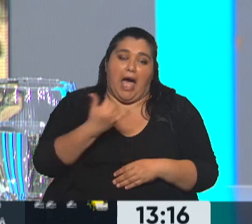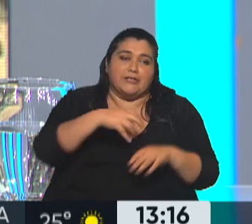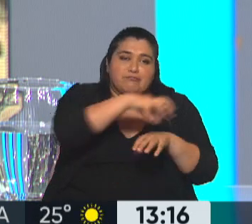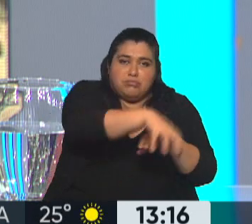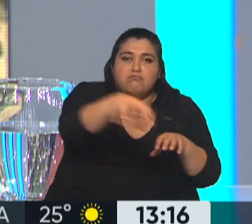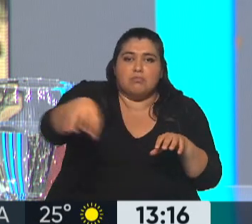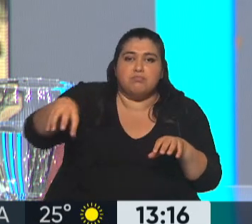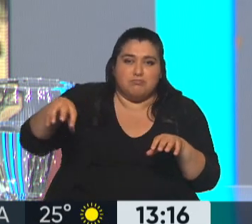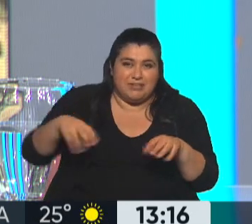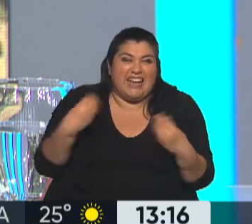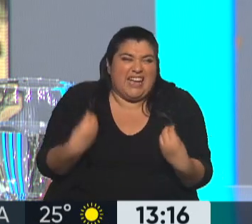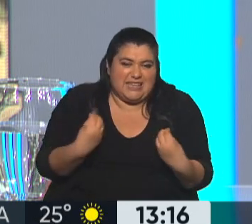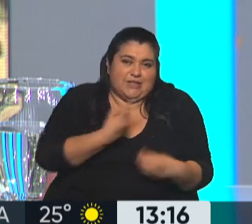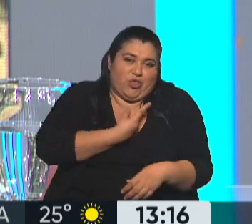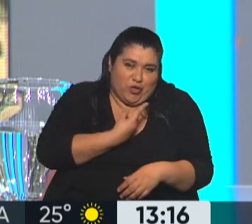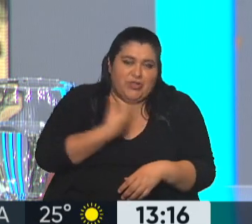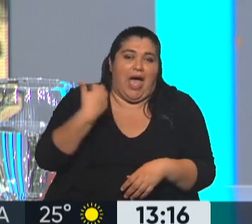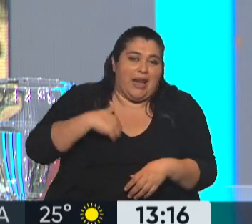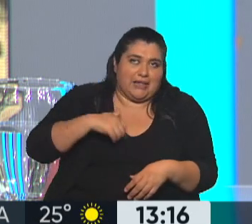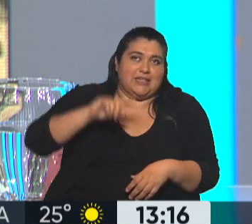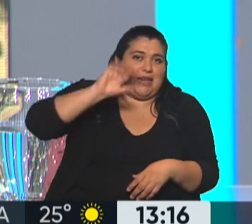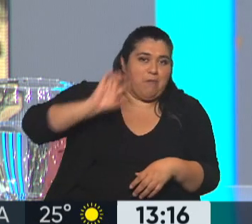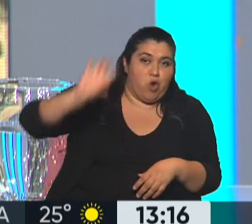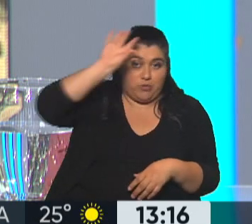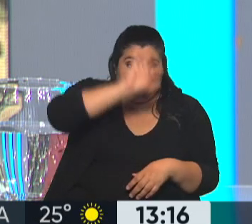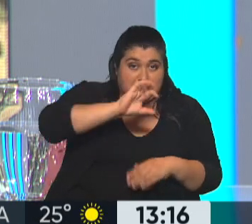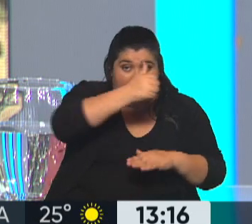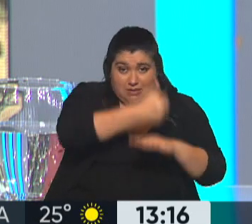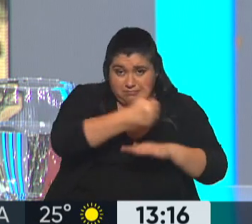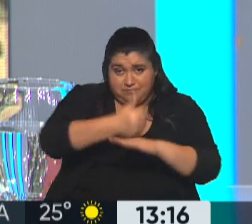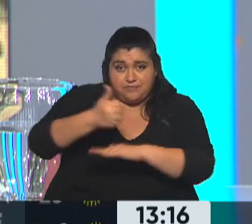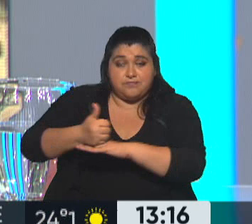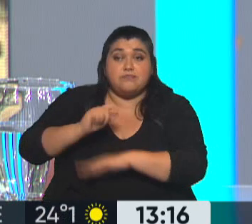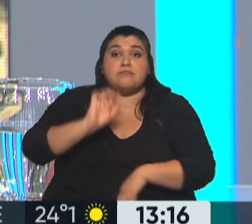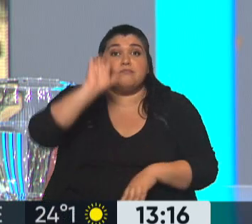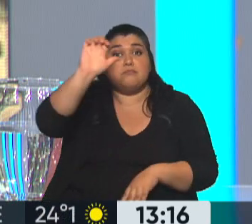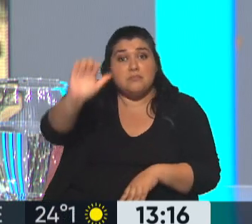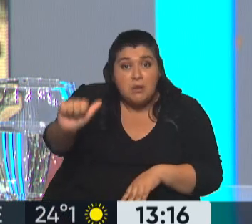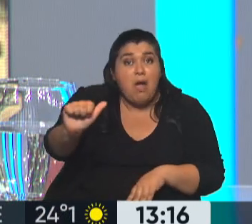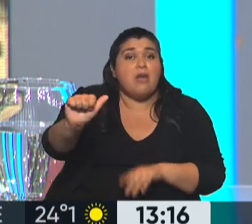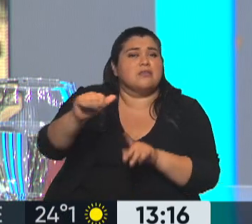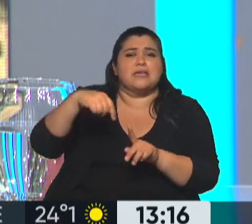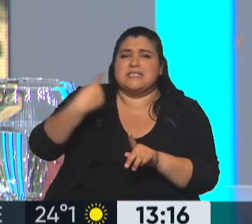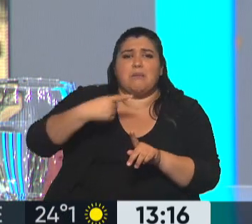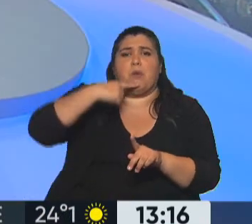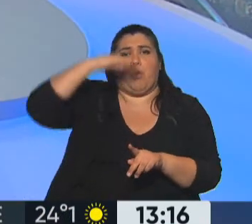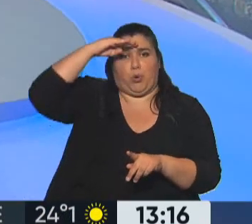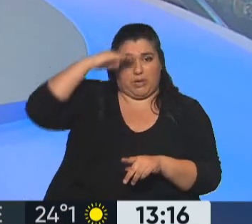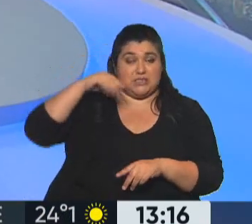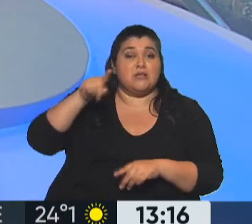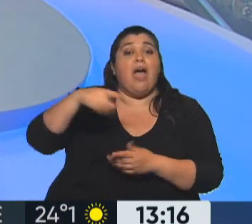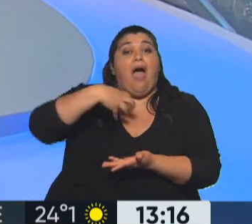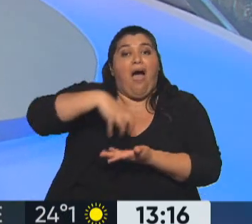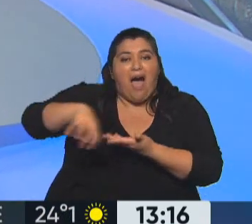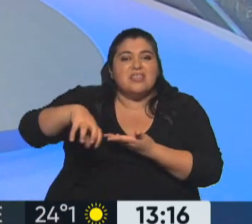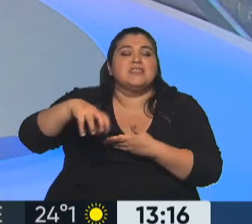el Andis Más Cerca, que recorre todo el país en distintos lugares, y el martes que viene un operativo que hacemos mensualmente, es Andis en